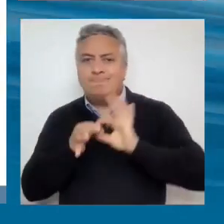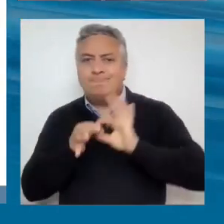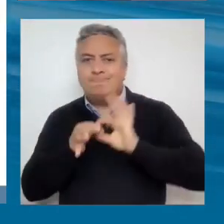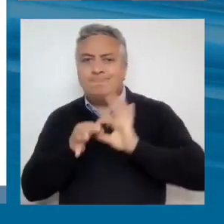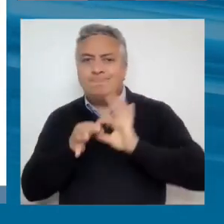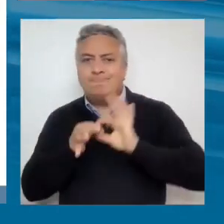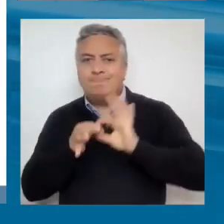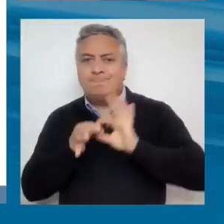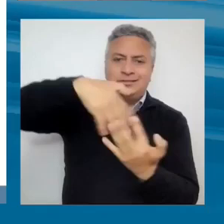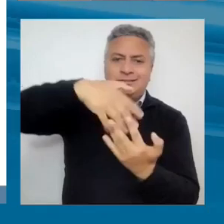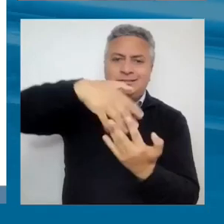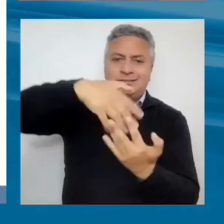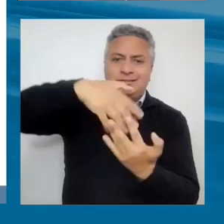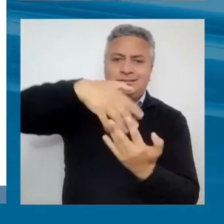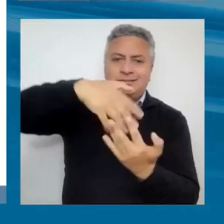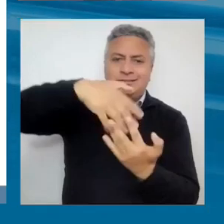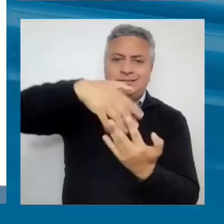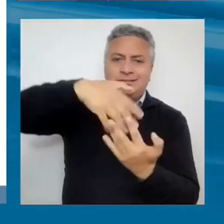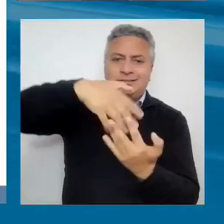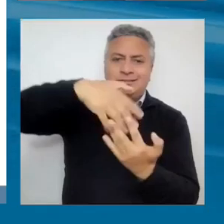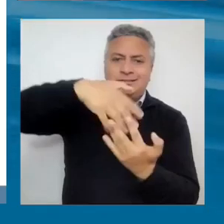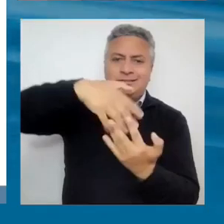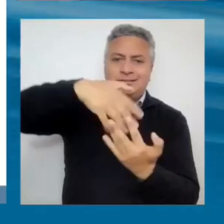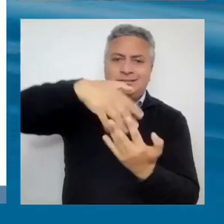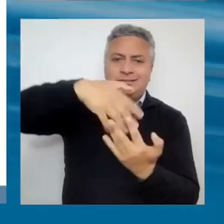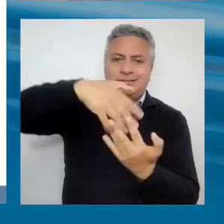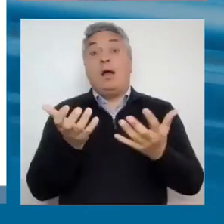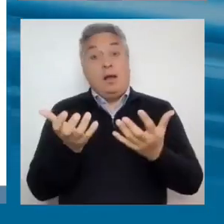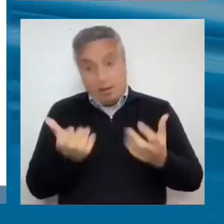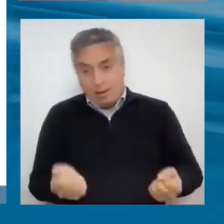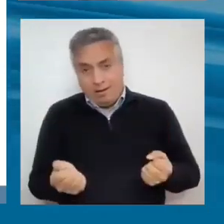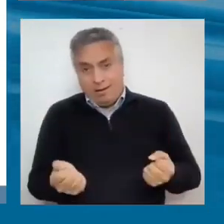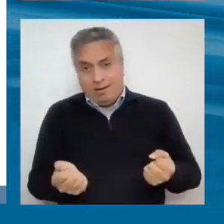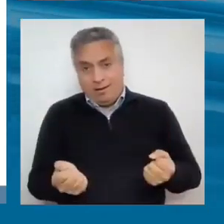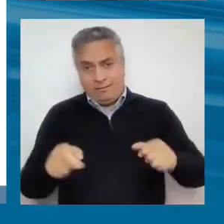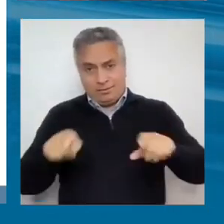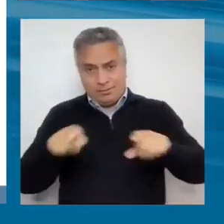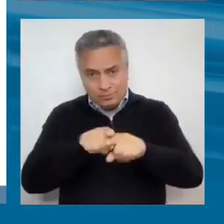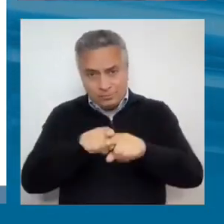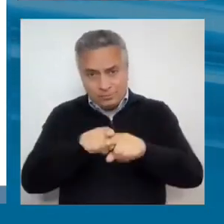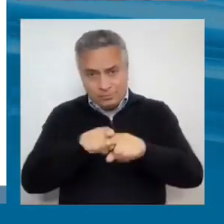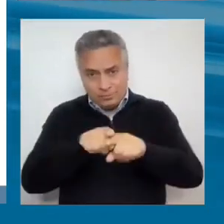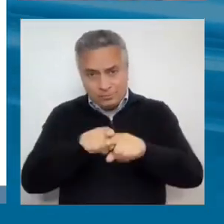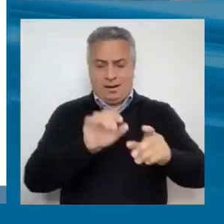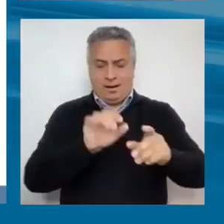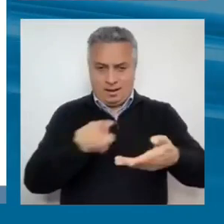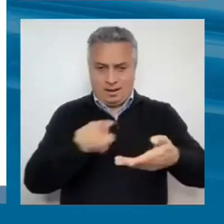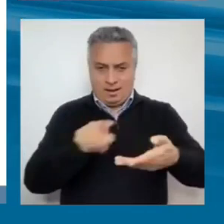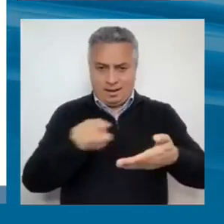Hay barcos, hay trenes de literatura, contenedores de literatura sobre esto, incluyendo a la misma Cepal.